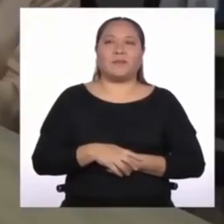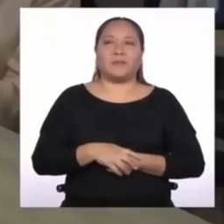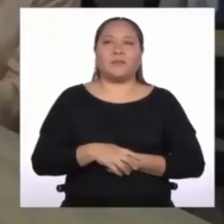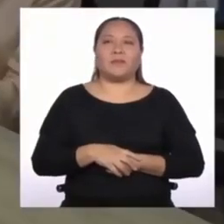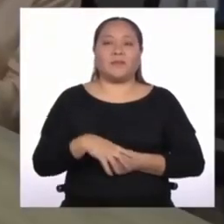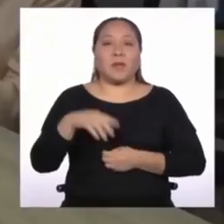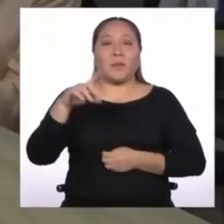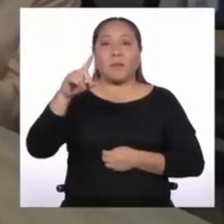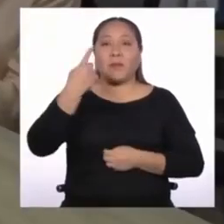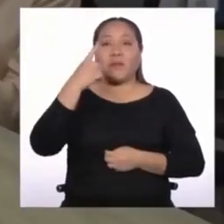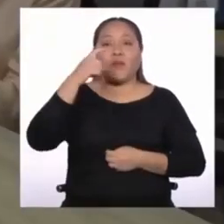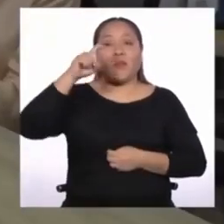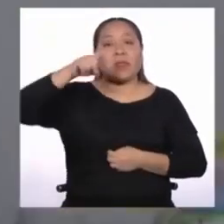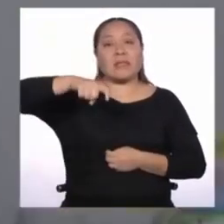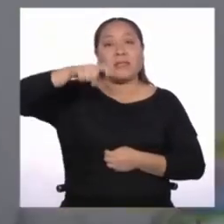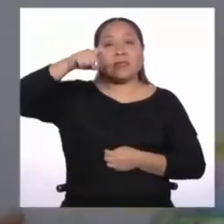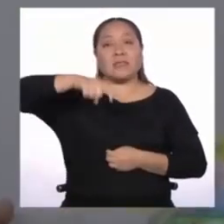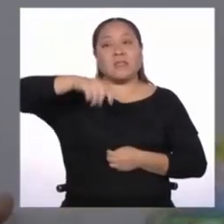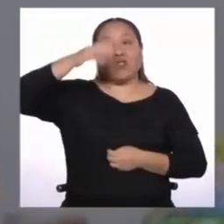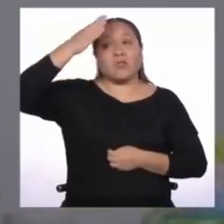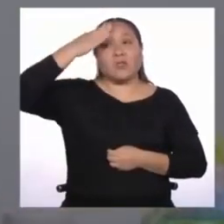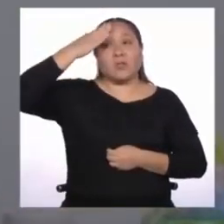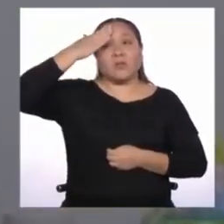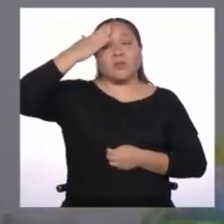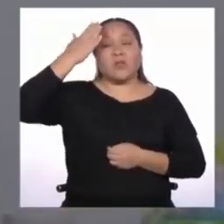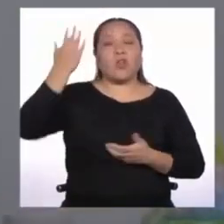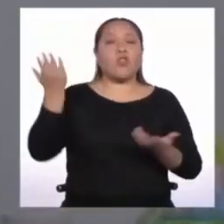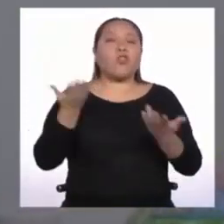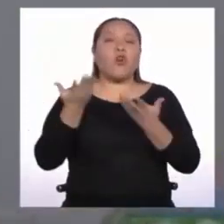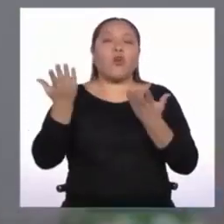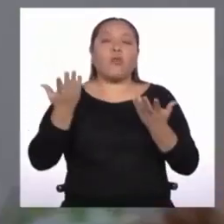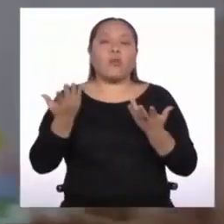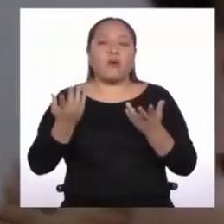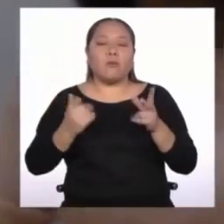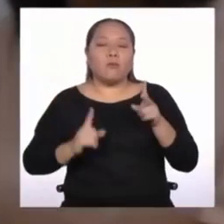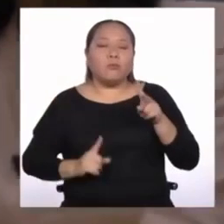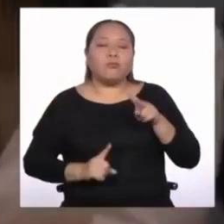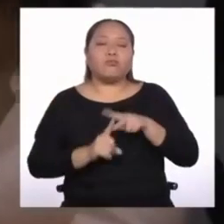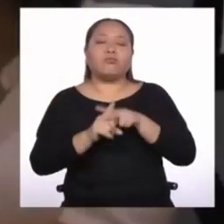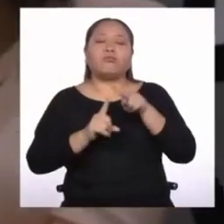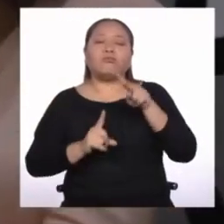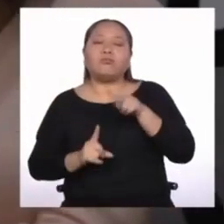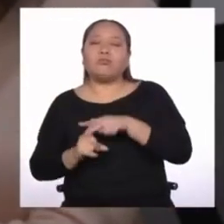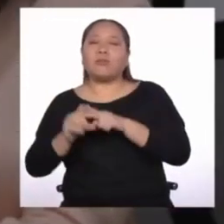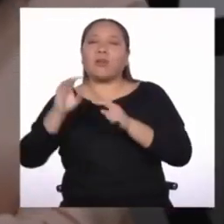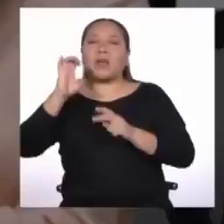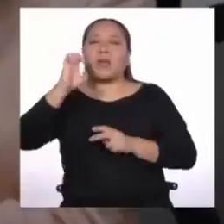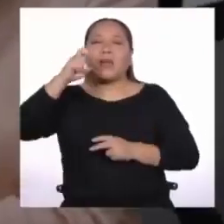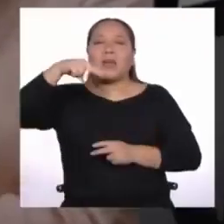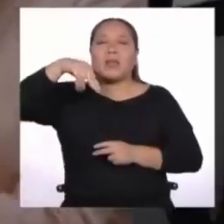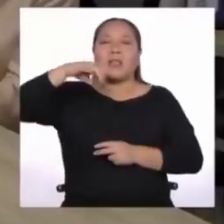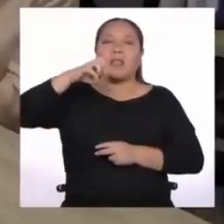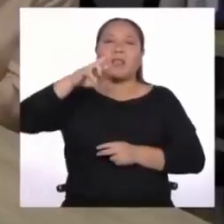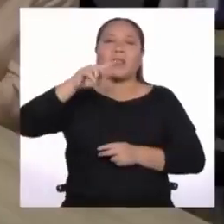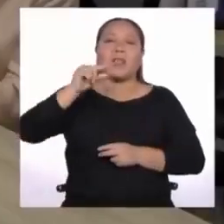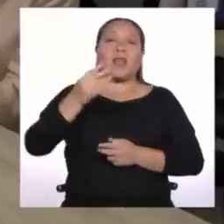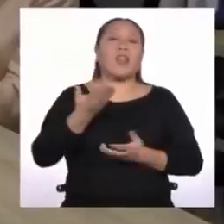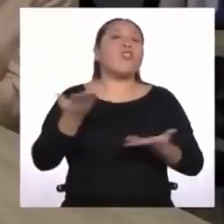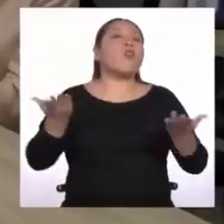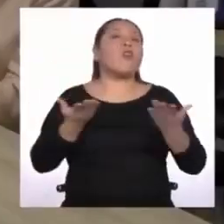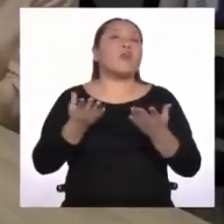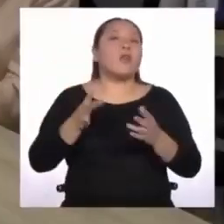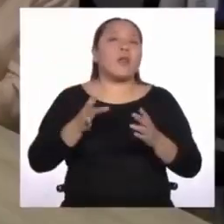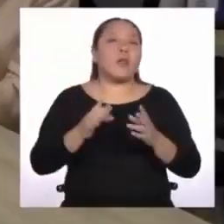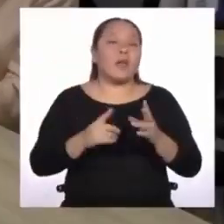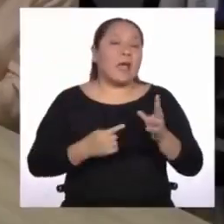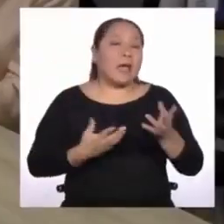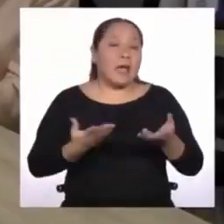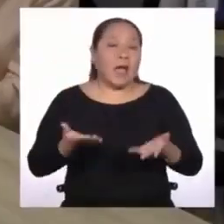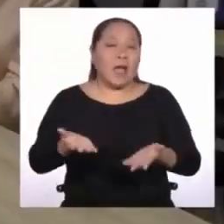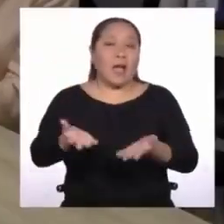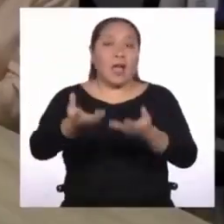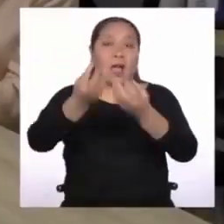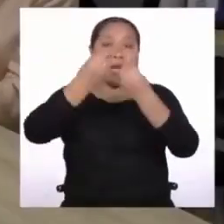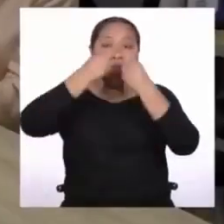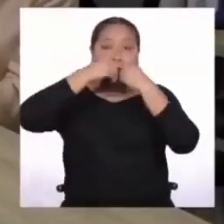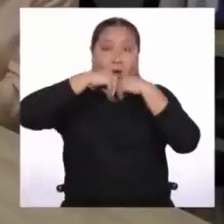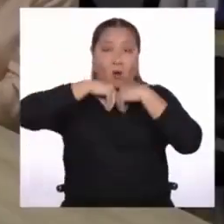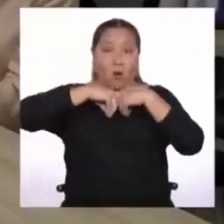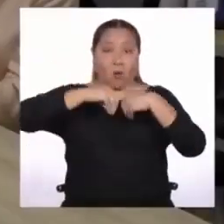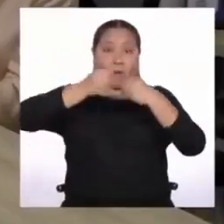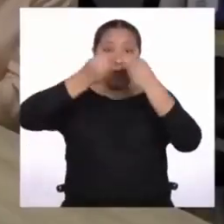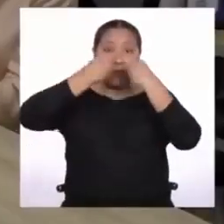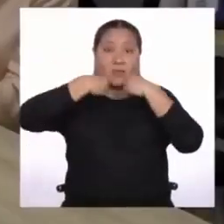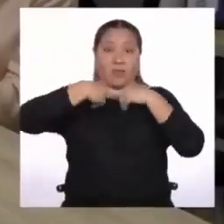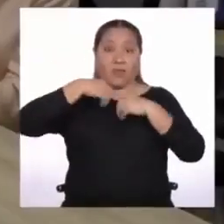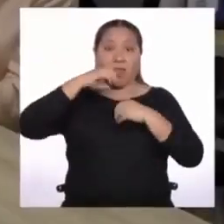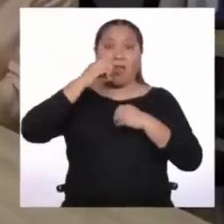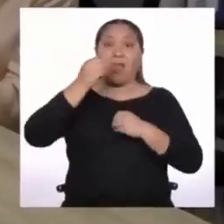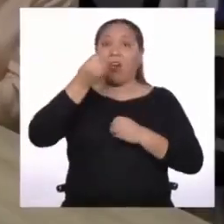Primero que todo, necesito saber de dónde sacamos la energía de los humanos. Todos los sacamos de los alimentos. Me imagino que no todos los alimentos te dan la misma